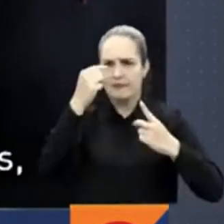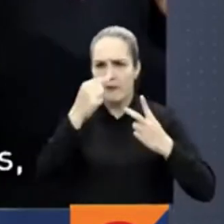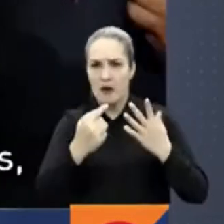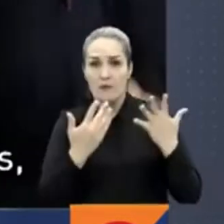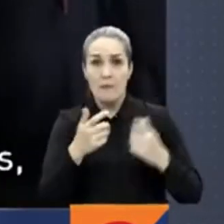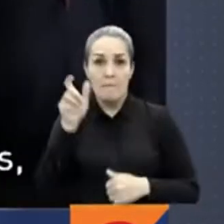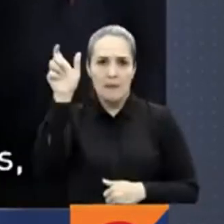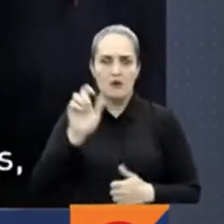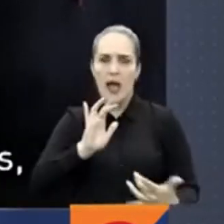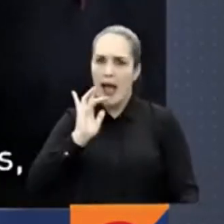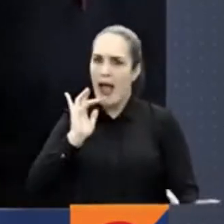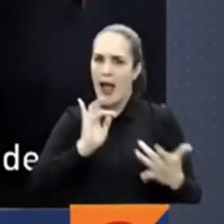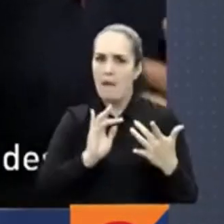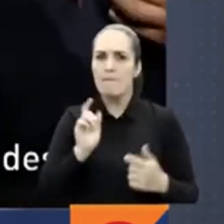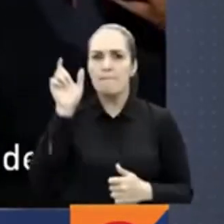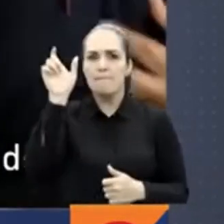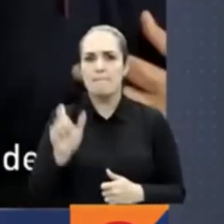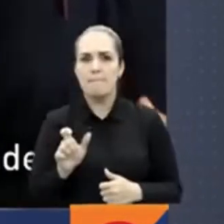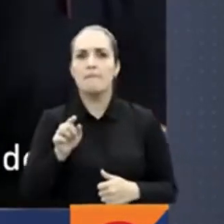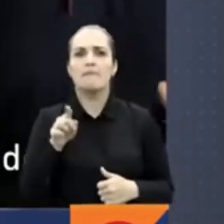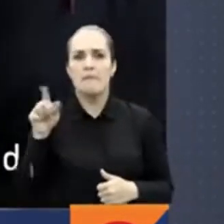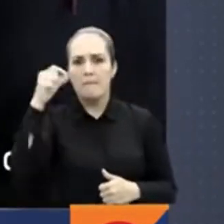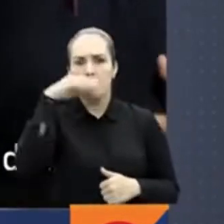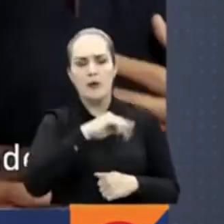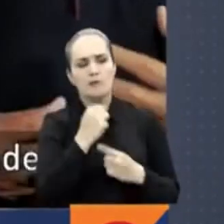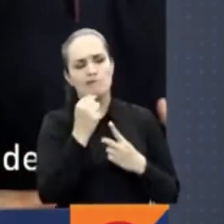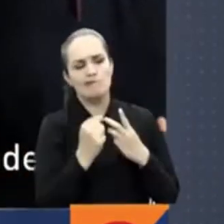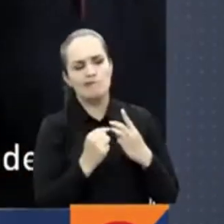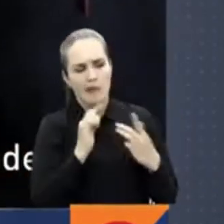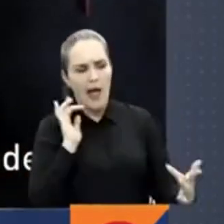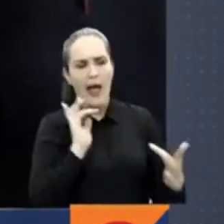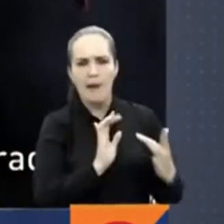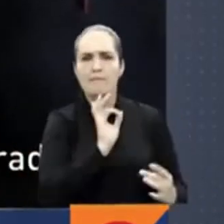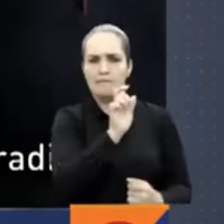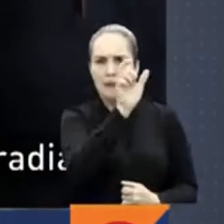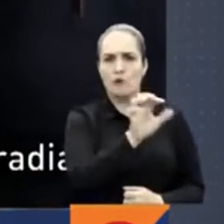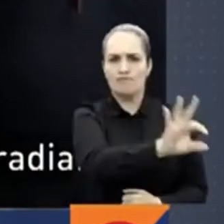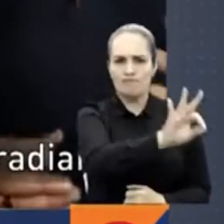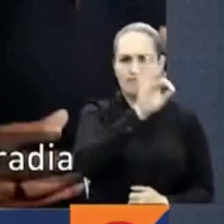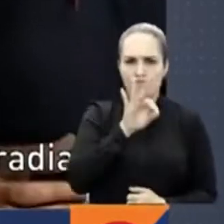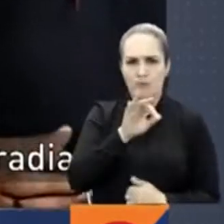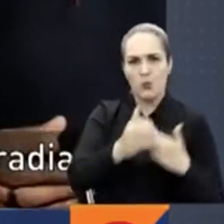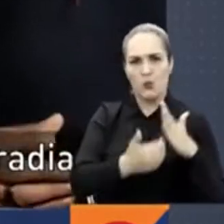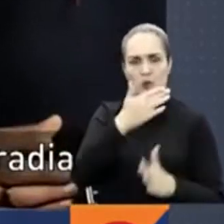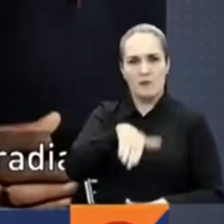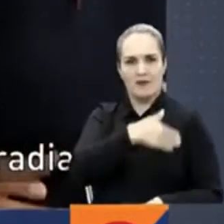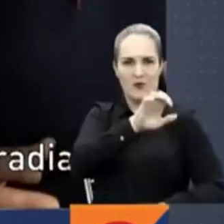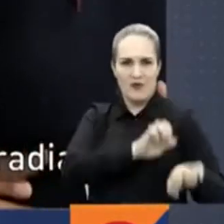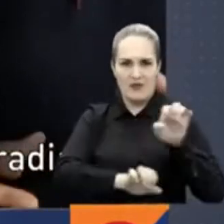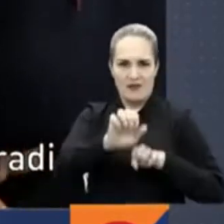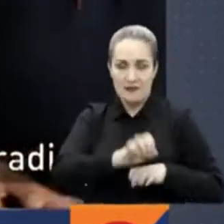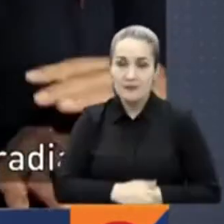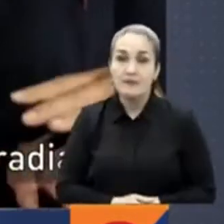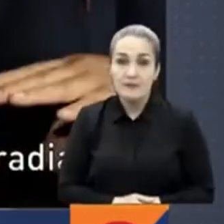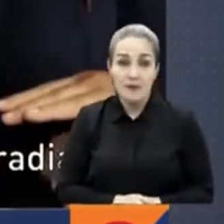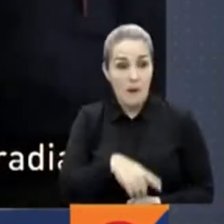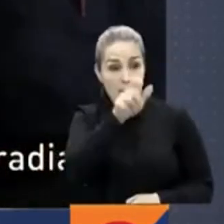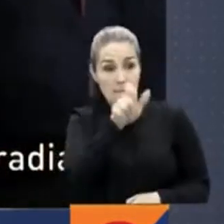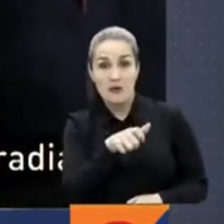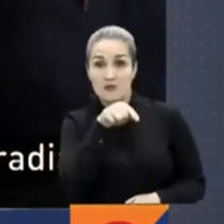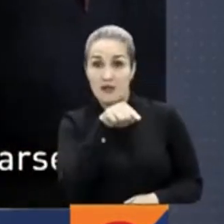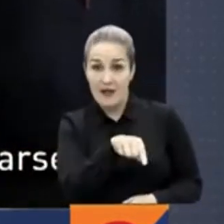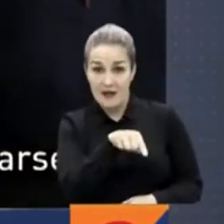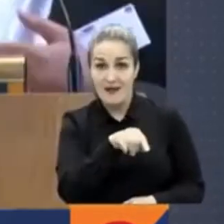perfil que se acomodó a las exigencias del nuevo gobierno en cabeza del presidente electo Gustavo Petro, una persona que le ha